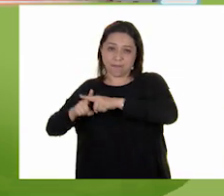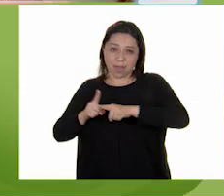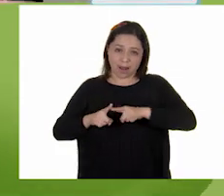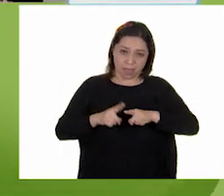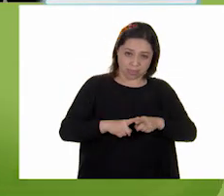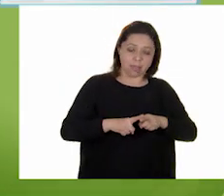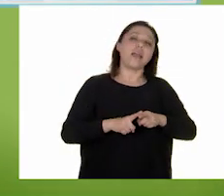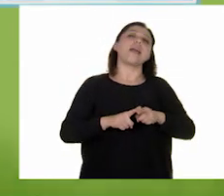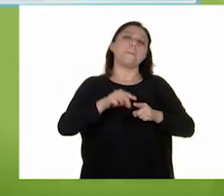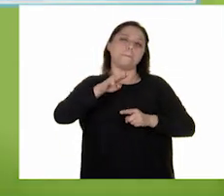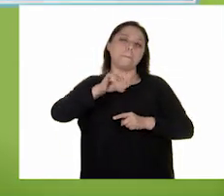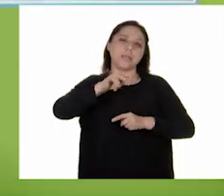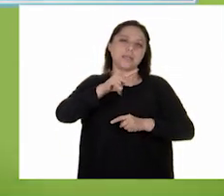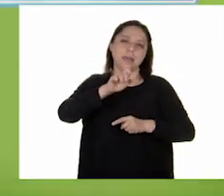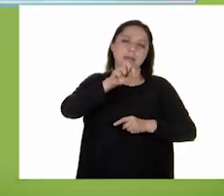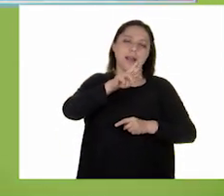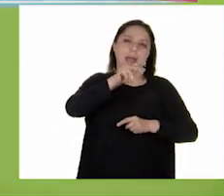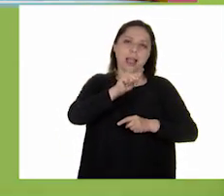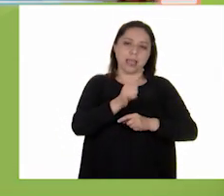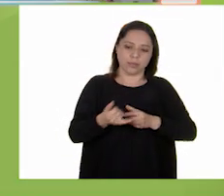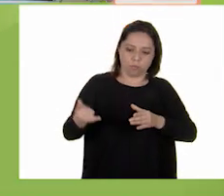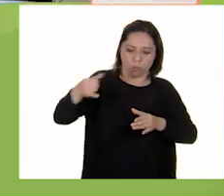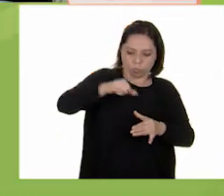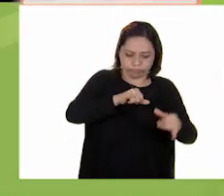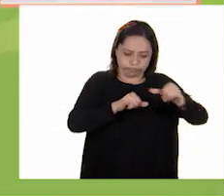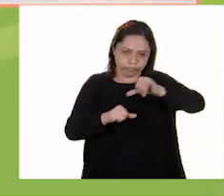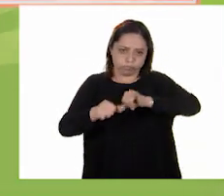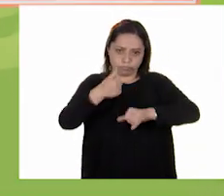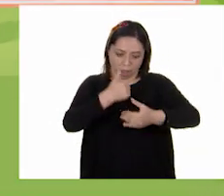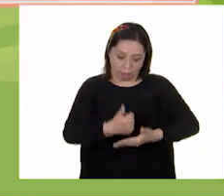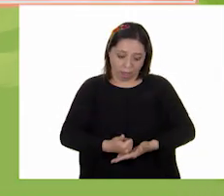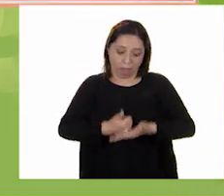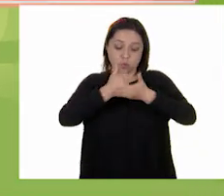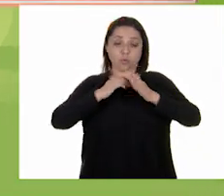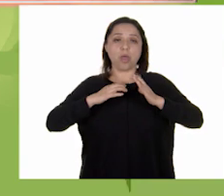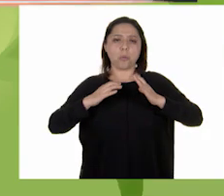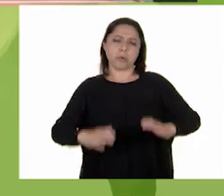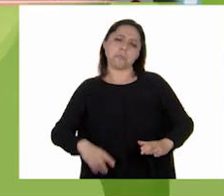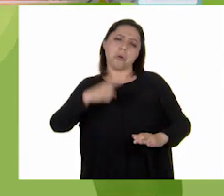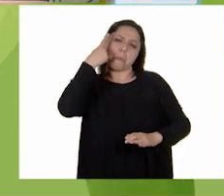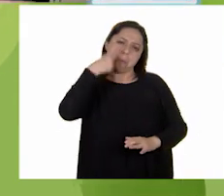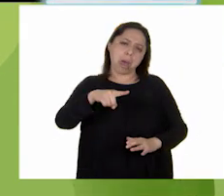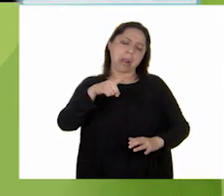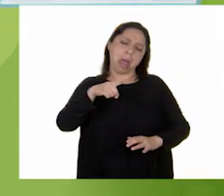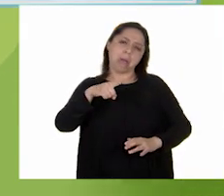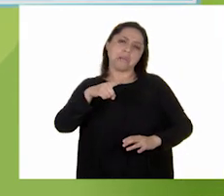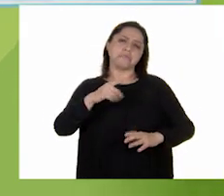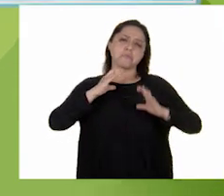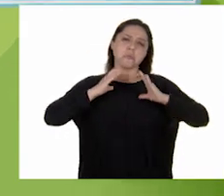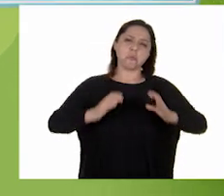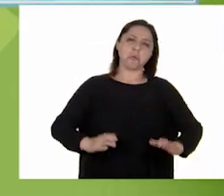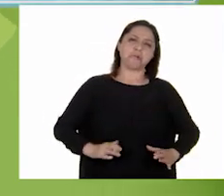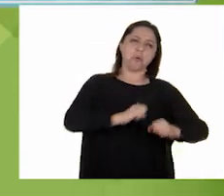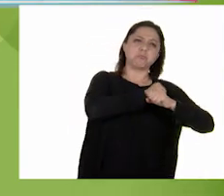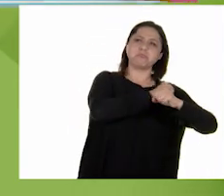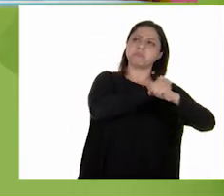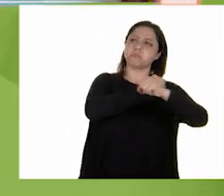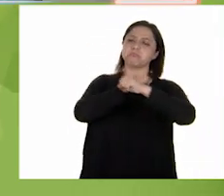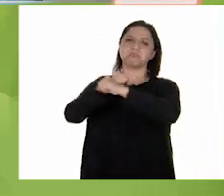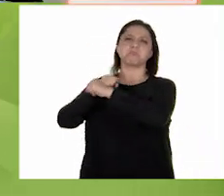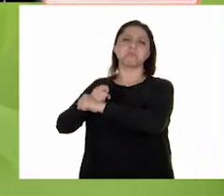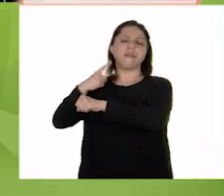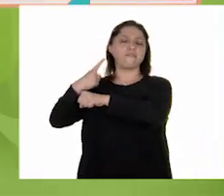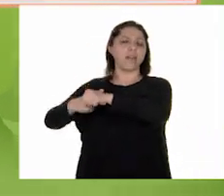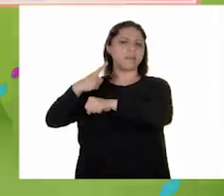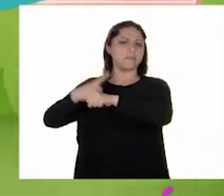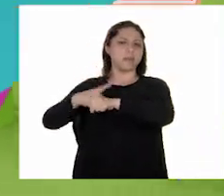minerales que tu cuerpo, pues, necesita para ser invencible a cualquier enfermedad y